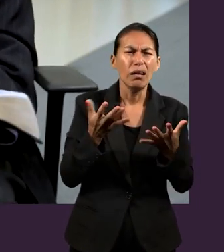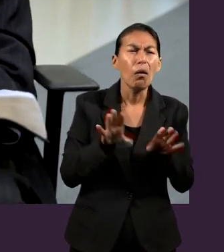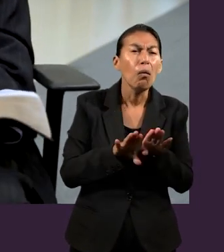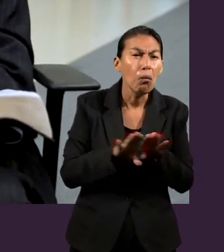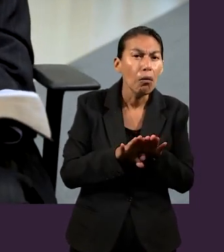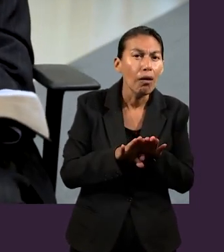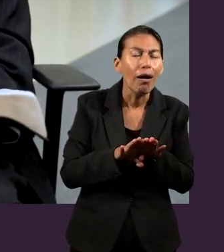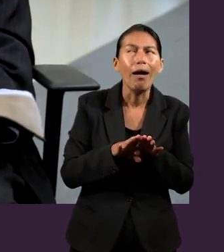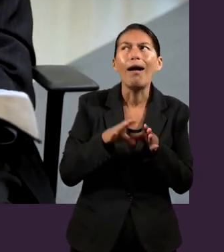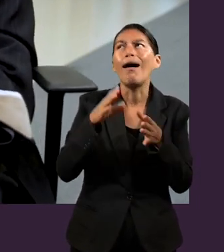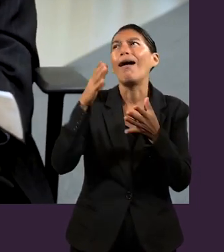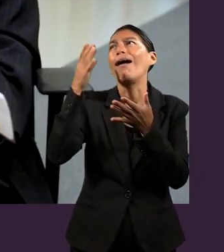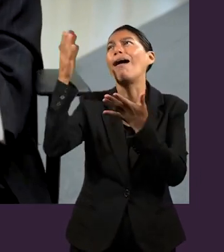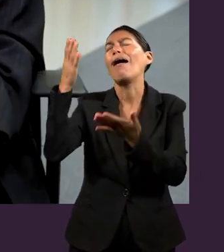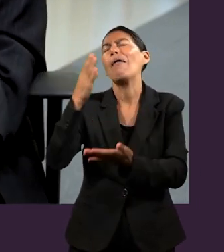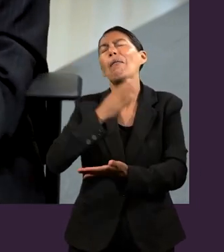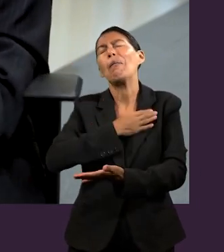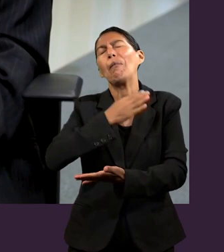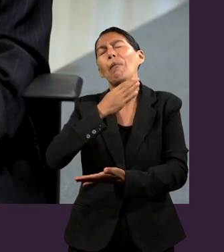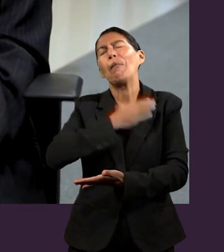¿Y cómo se logra eso?